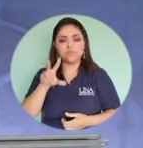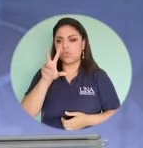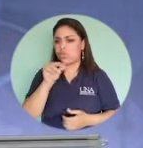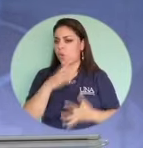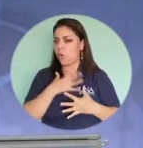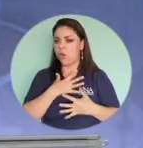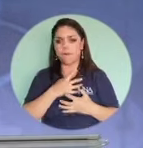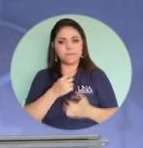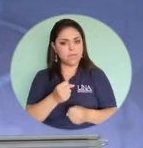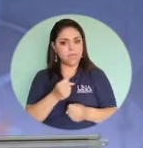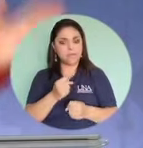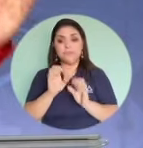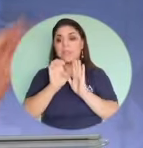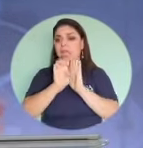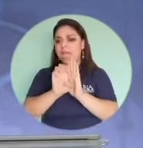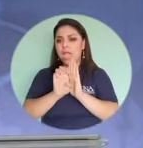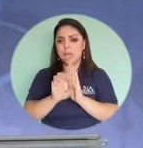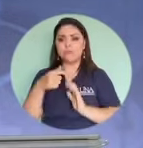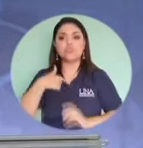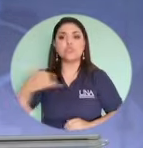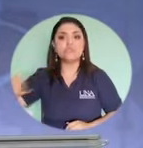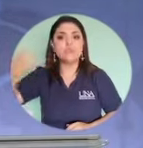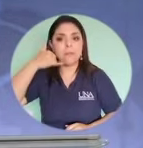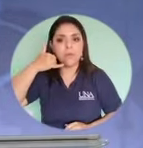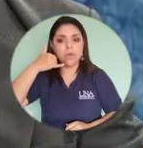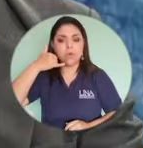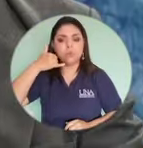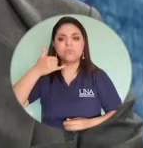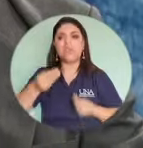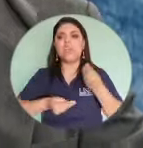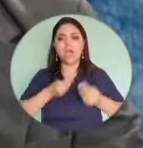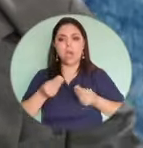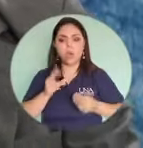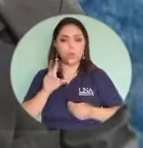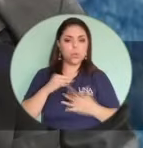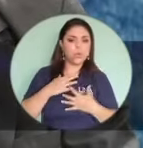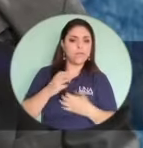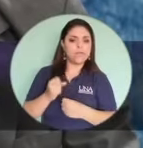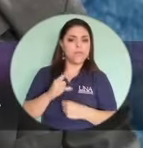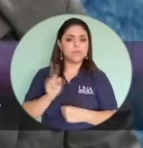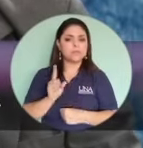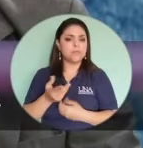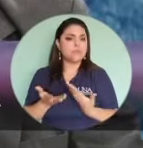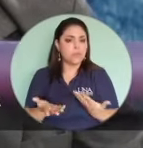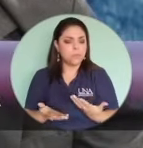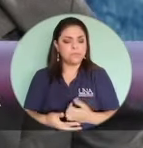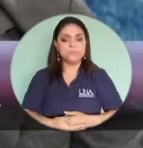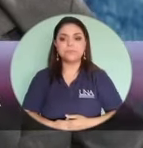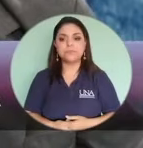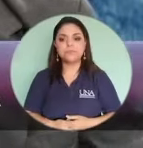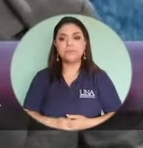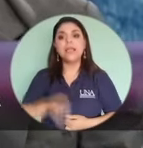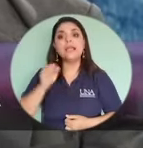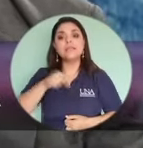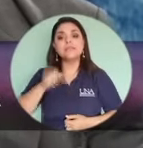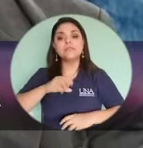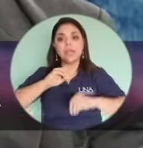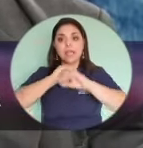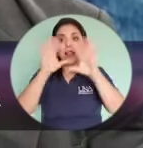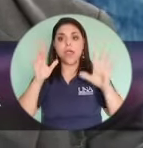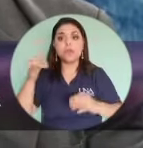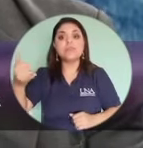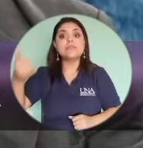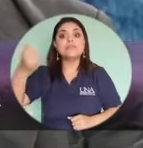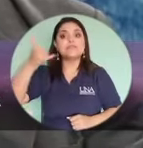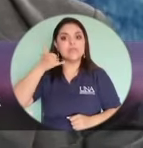desconfiar cuando por ejemplo recibe una llamada telefónica definitivamente cuando una llamada que que